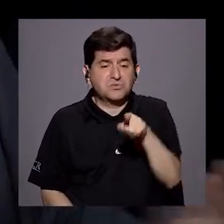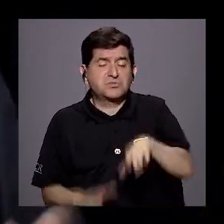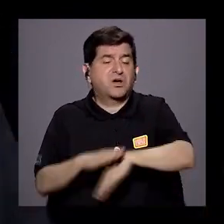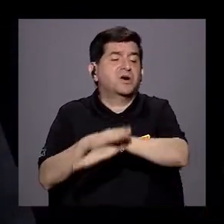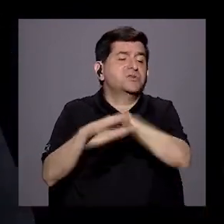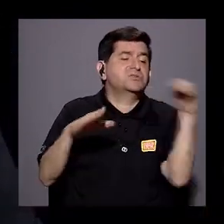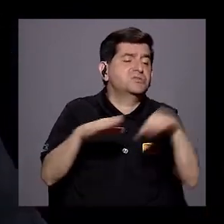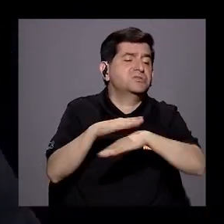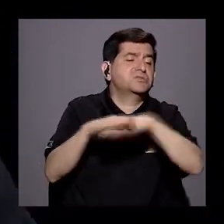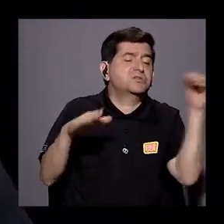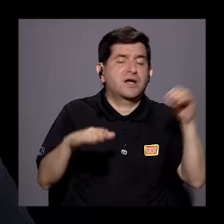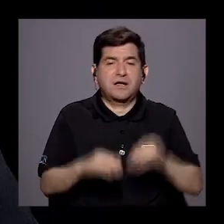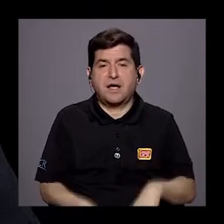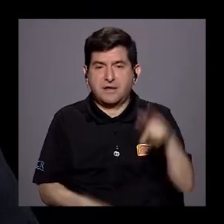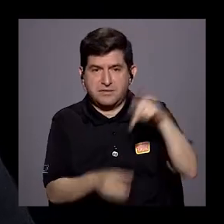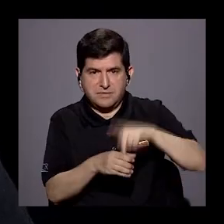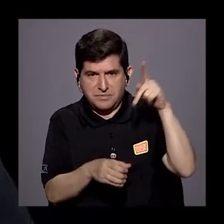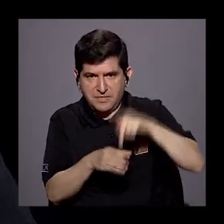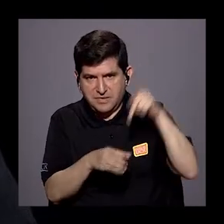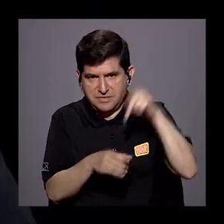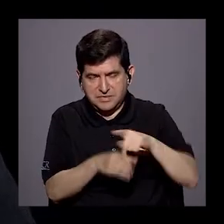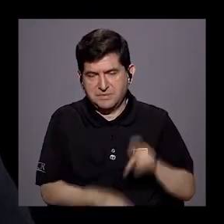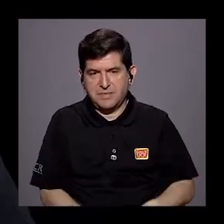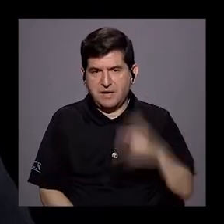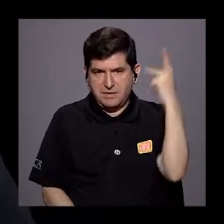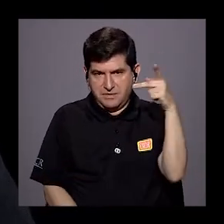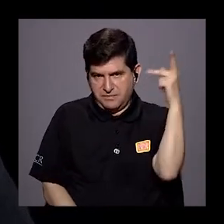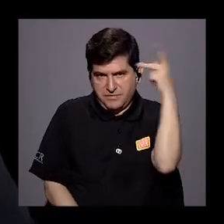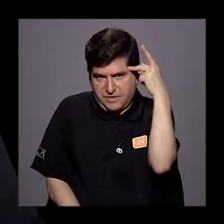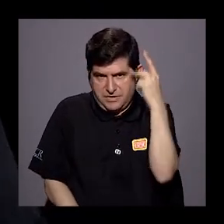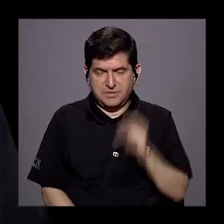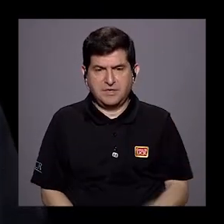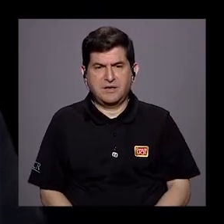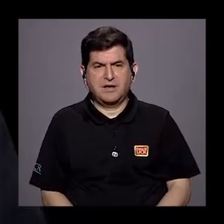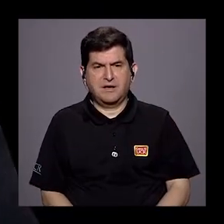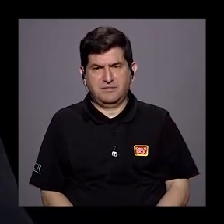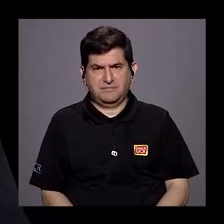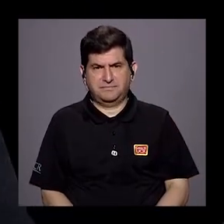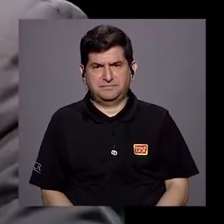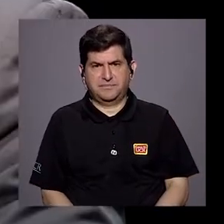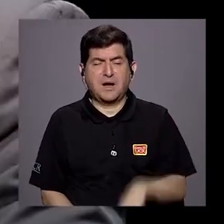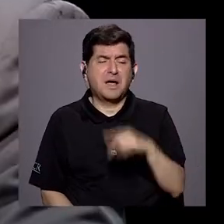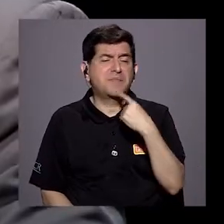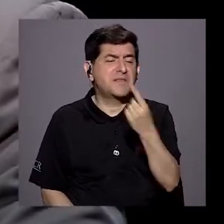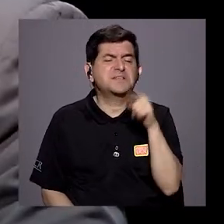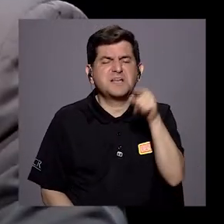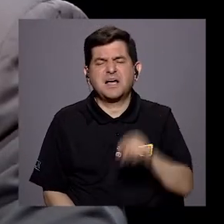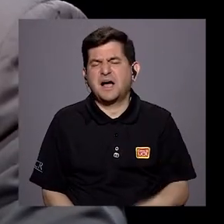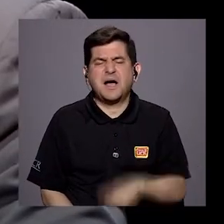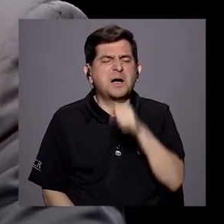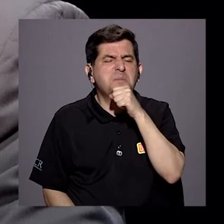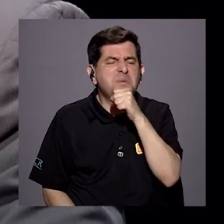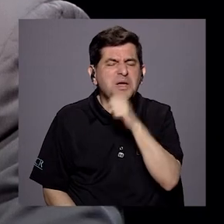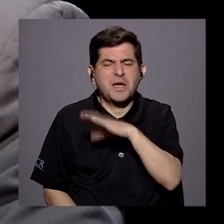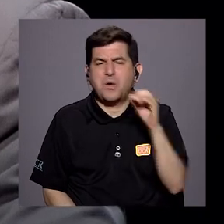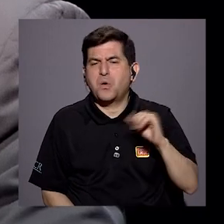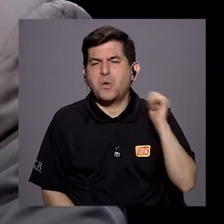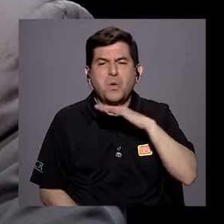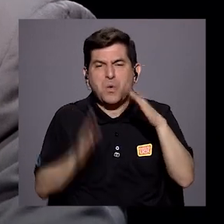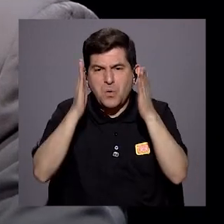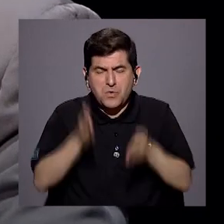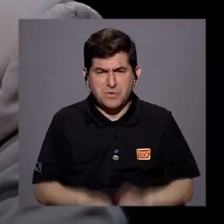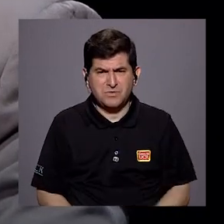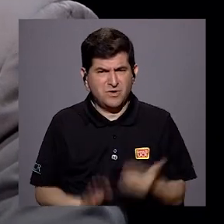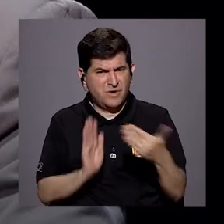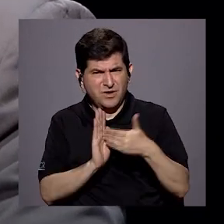excluido de la participación de la política, porque son políticos viejos, corruptos. Y eso no tiene una afectación